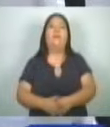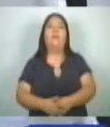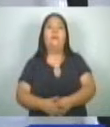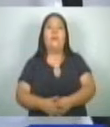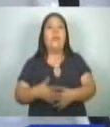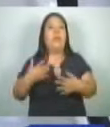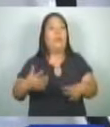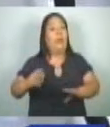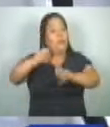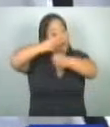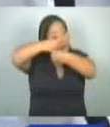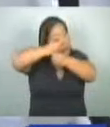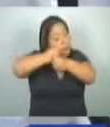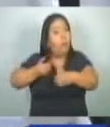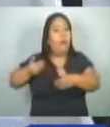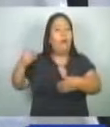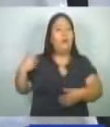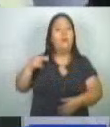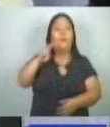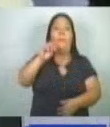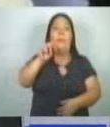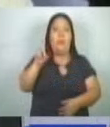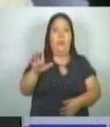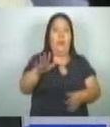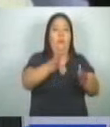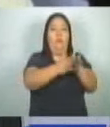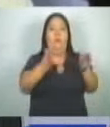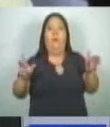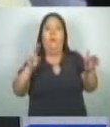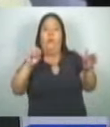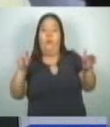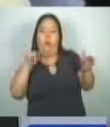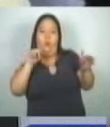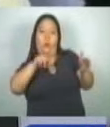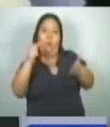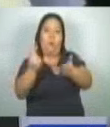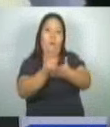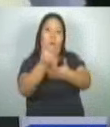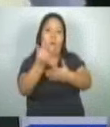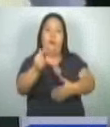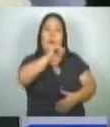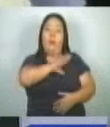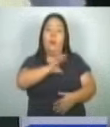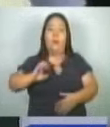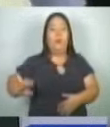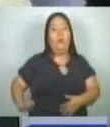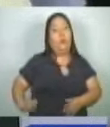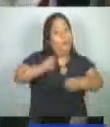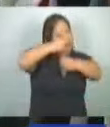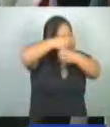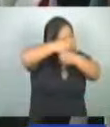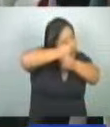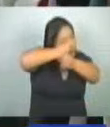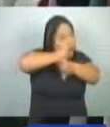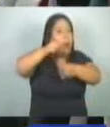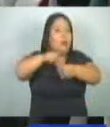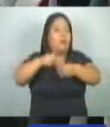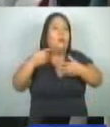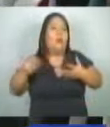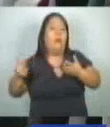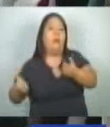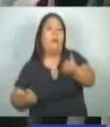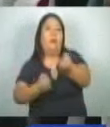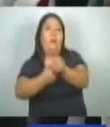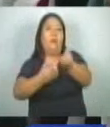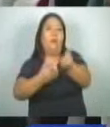desarrollado desde el 2015 al 2022 por el Laboratorio de Investigación de la Universidad de El Salvador fue en colaboración